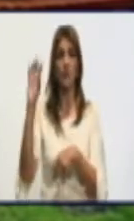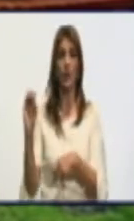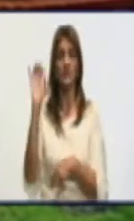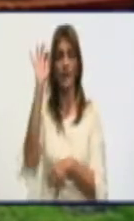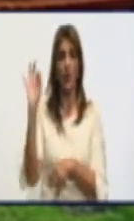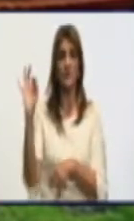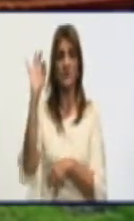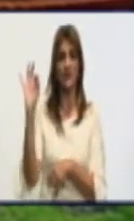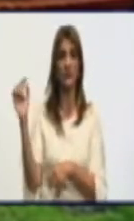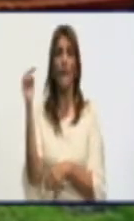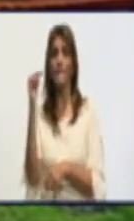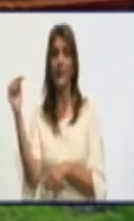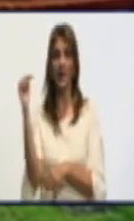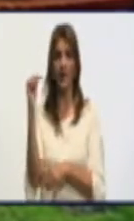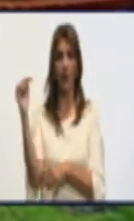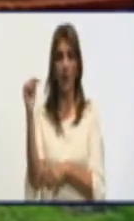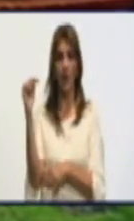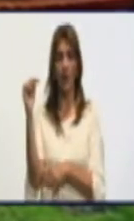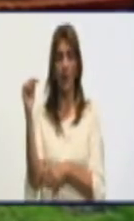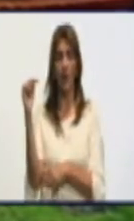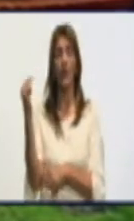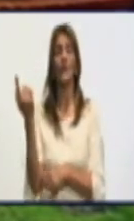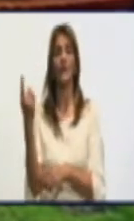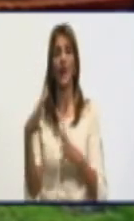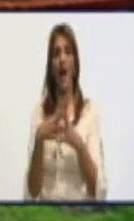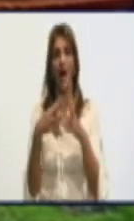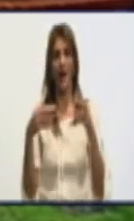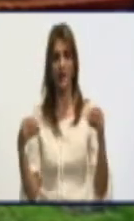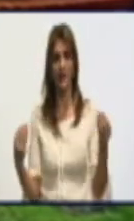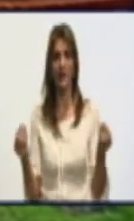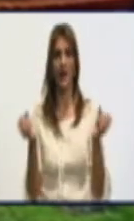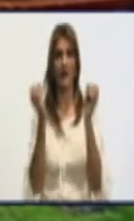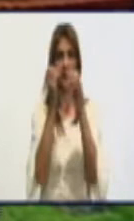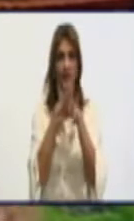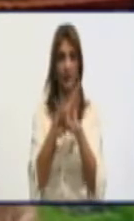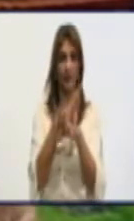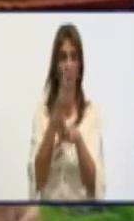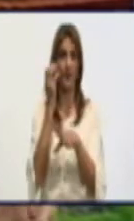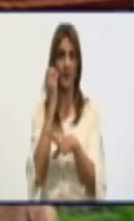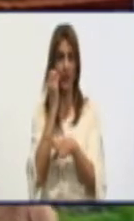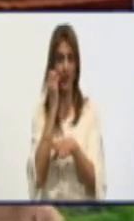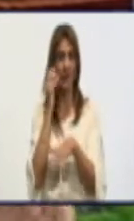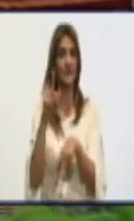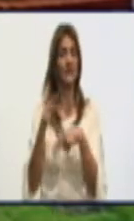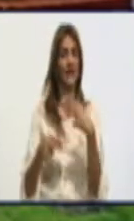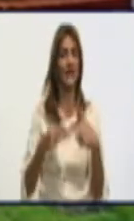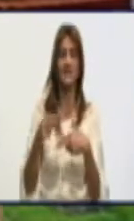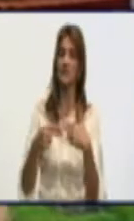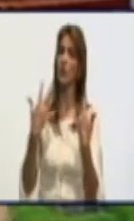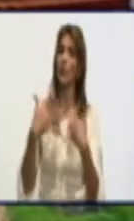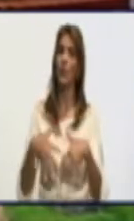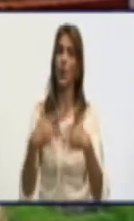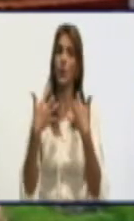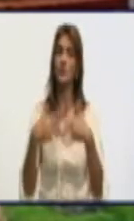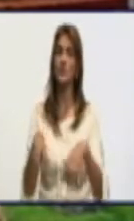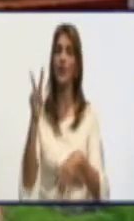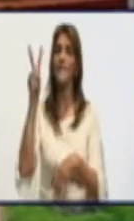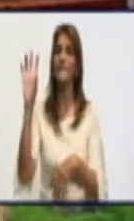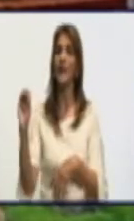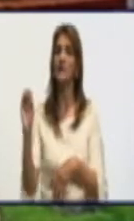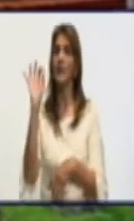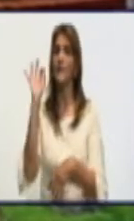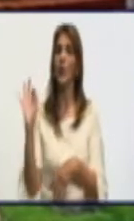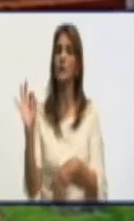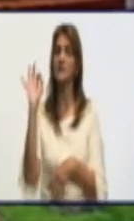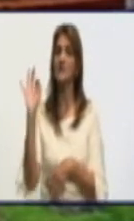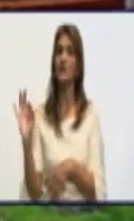menos de la harina comparándolo con el 2018. Y están haciendo producciones sobre la base de un 20% de